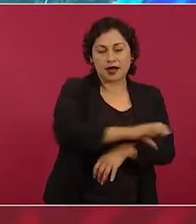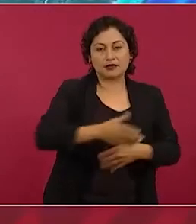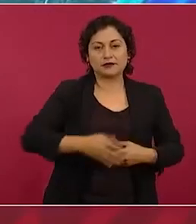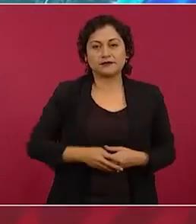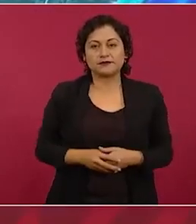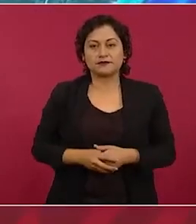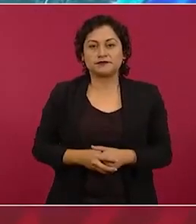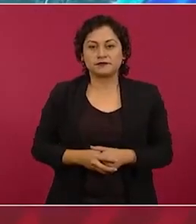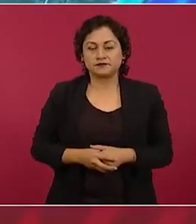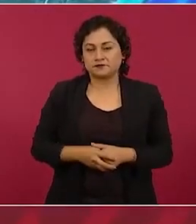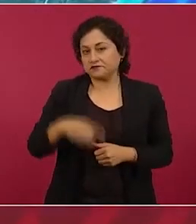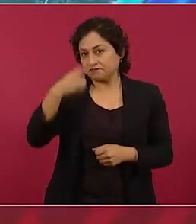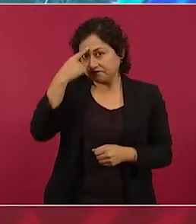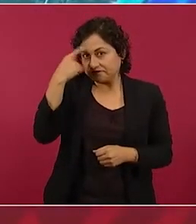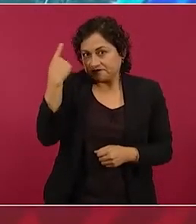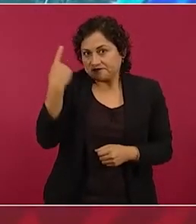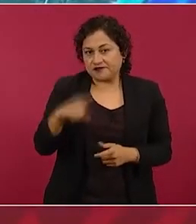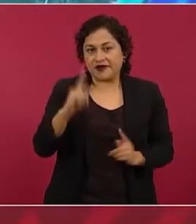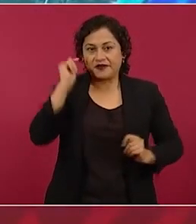más.